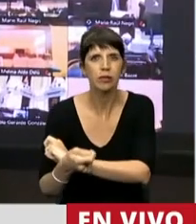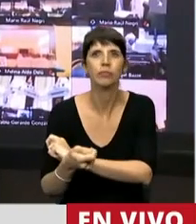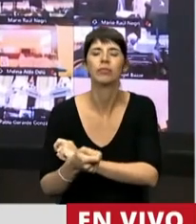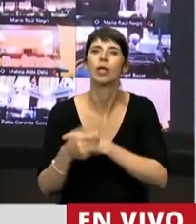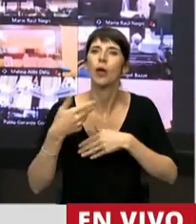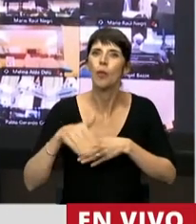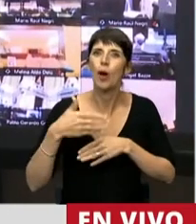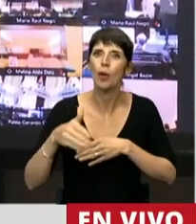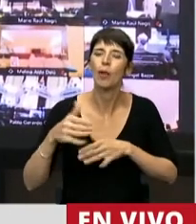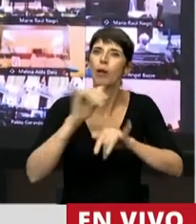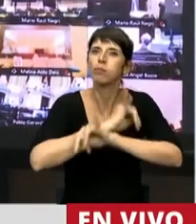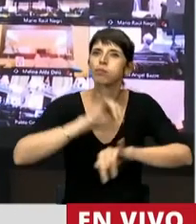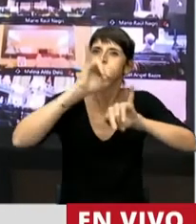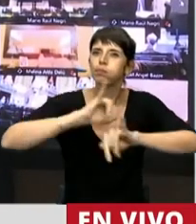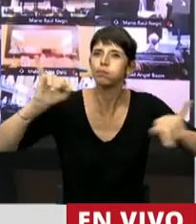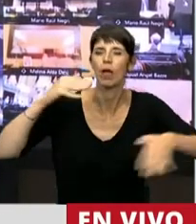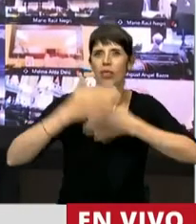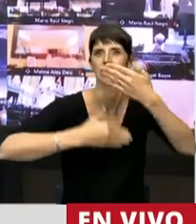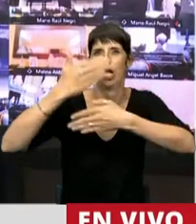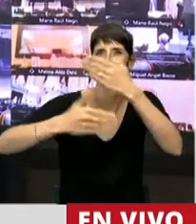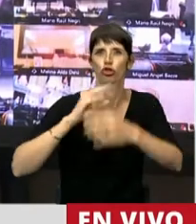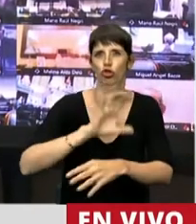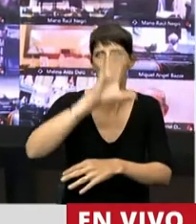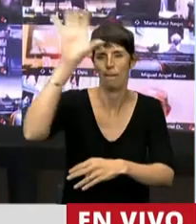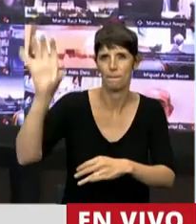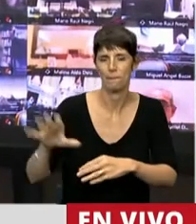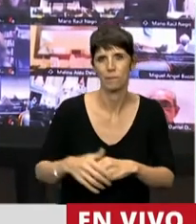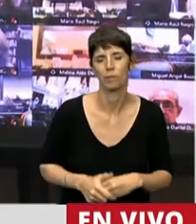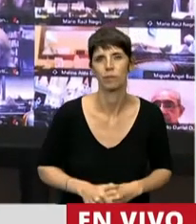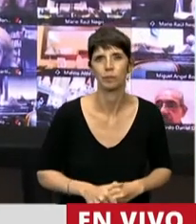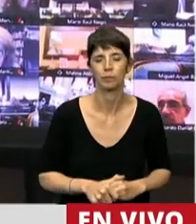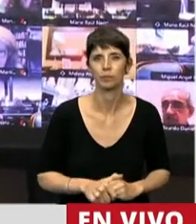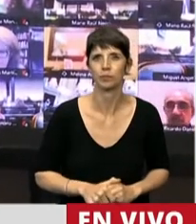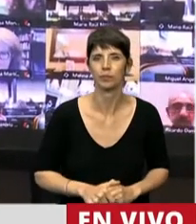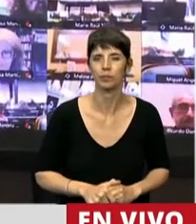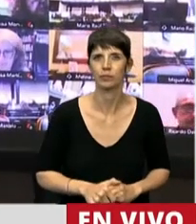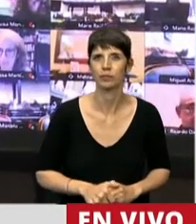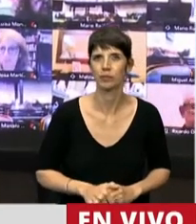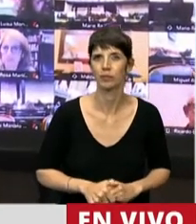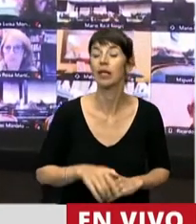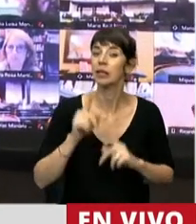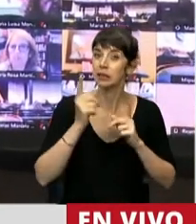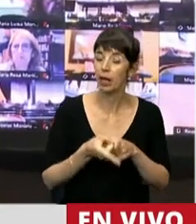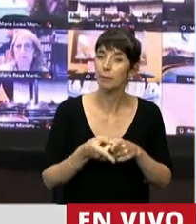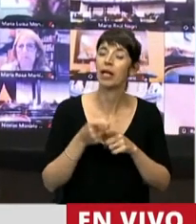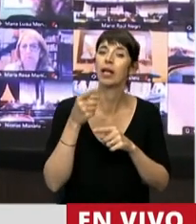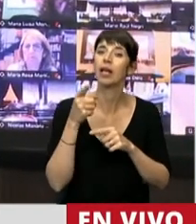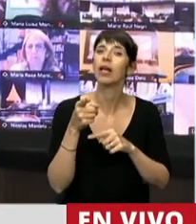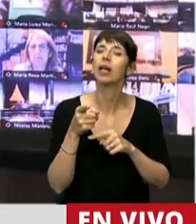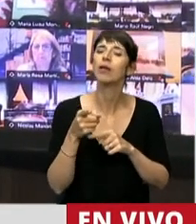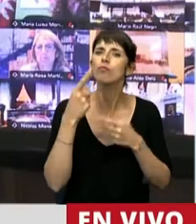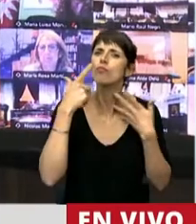desarrollo en todos esos territorios. Es bien claro al puntualizar las